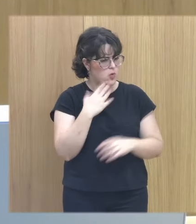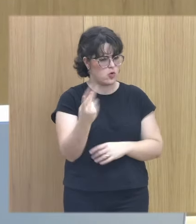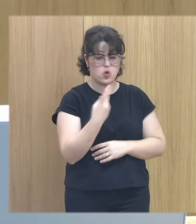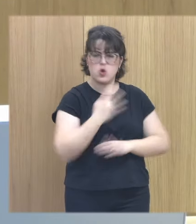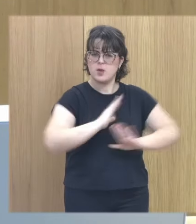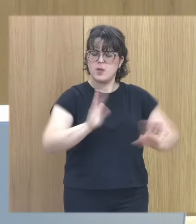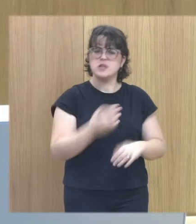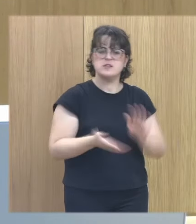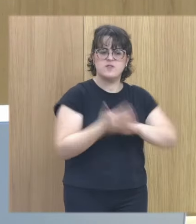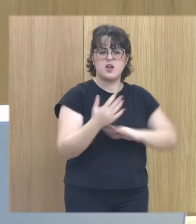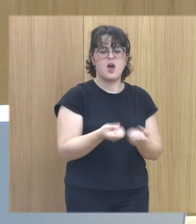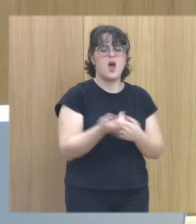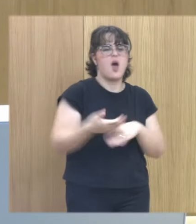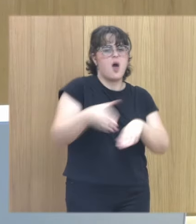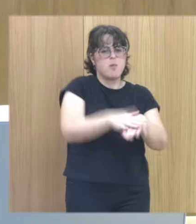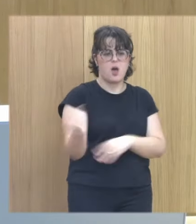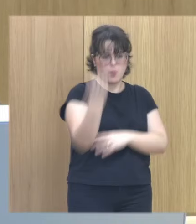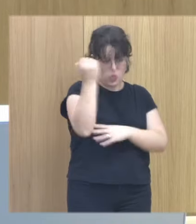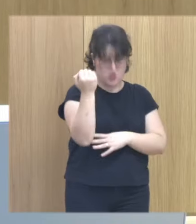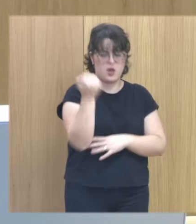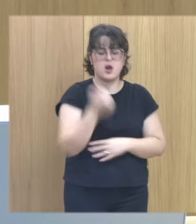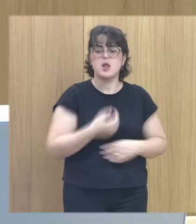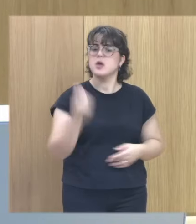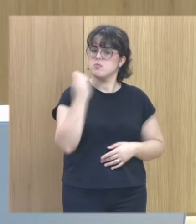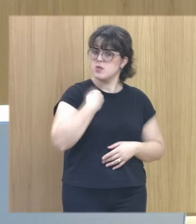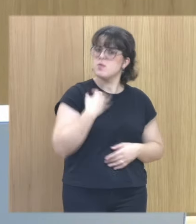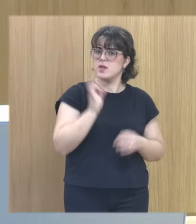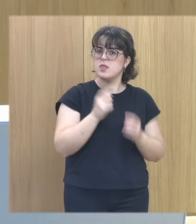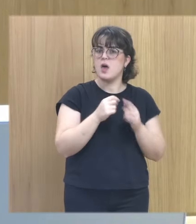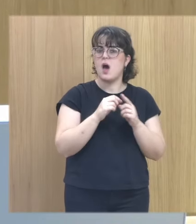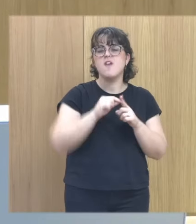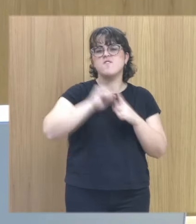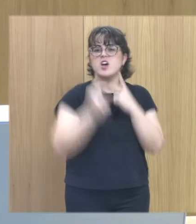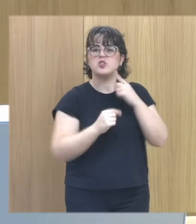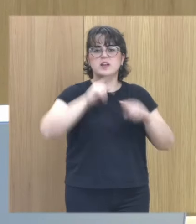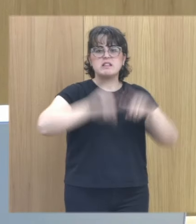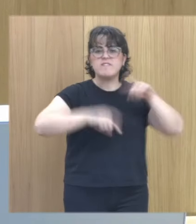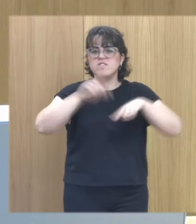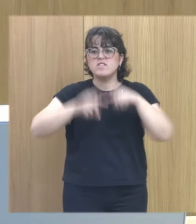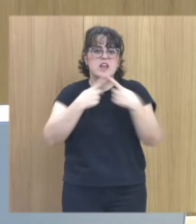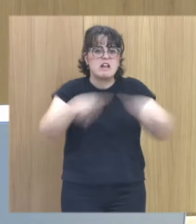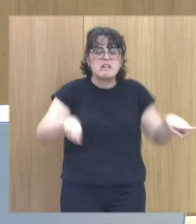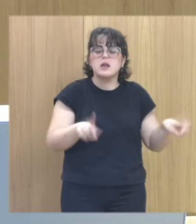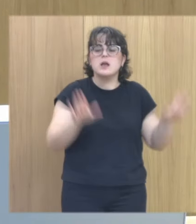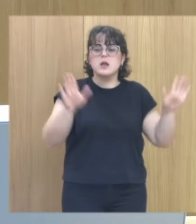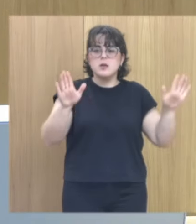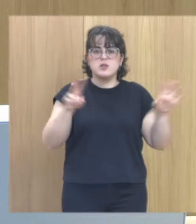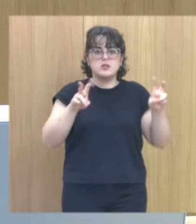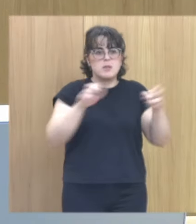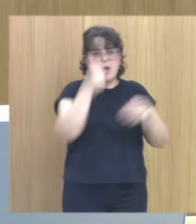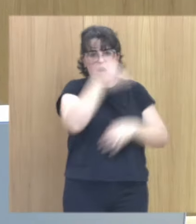poder de la persona abusadora entonces sí que hay unas ciertas variables pero para mí no tiene nada que ver con el